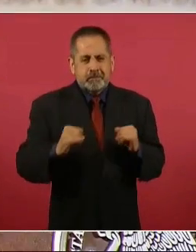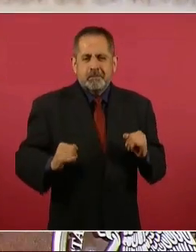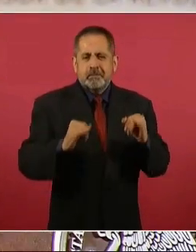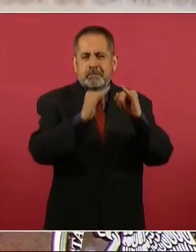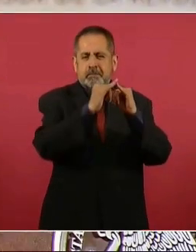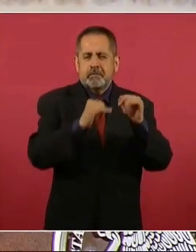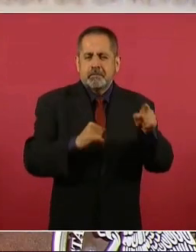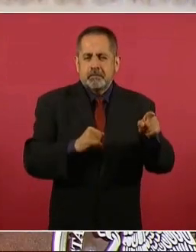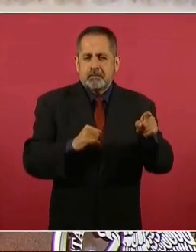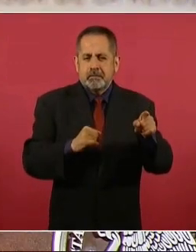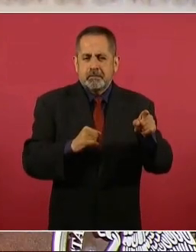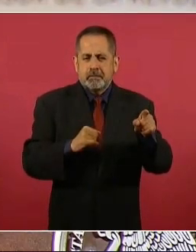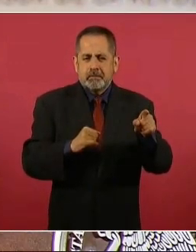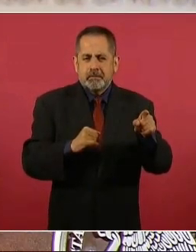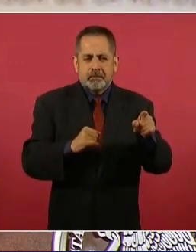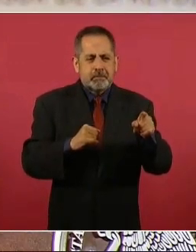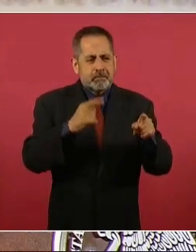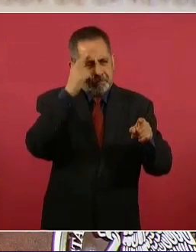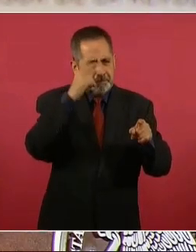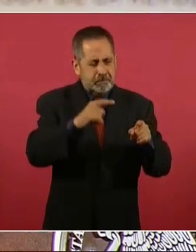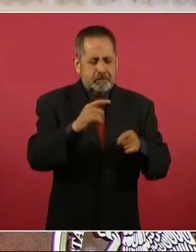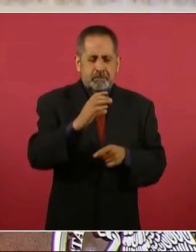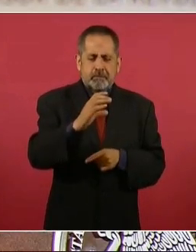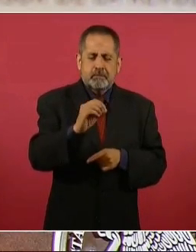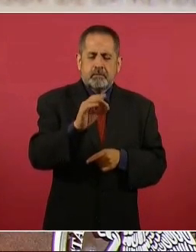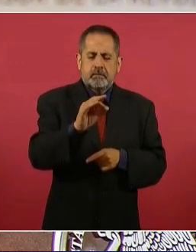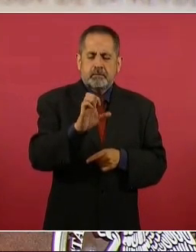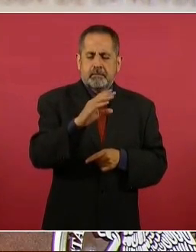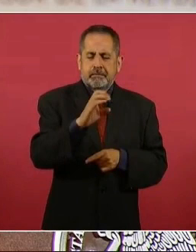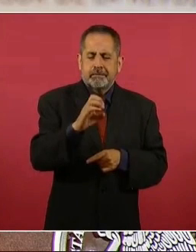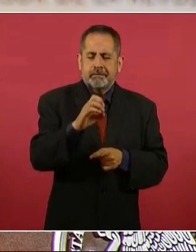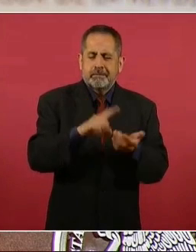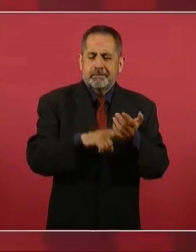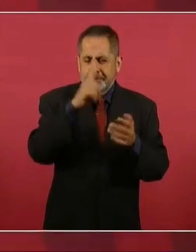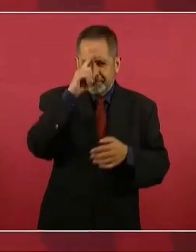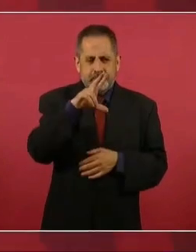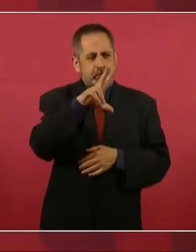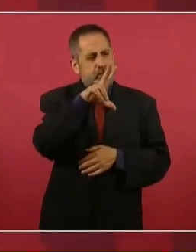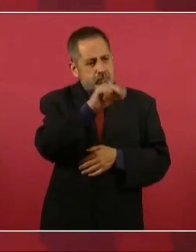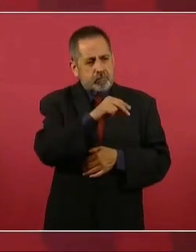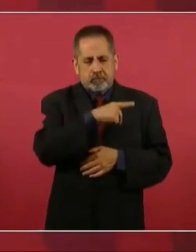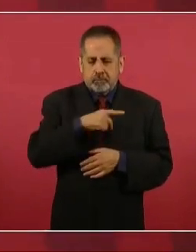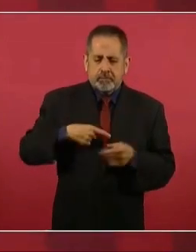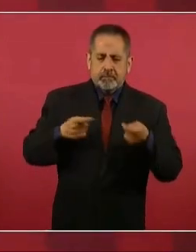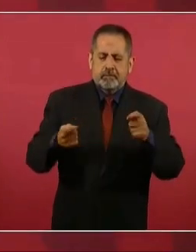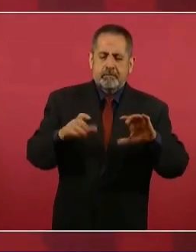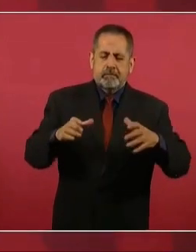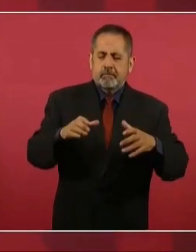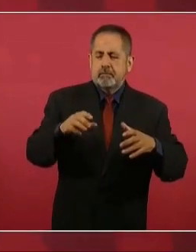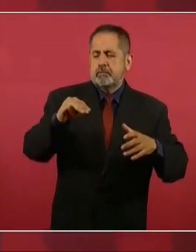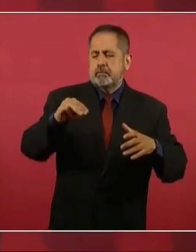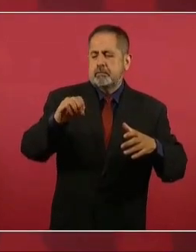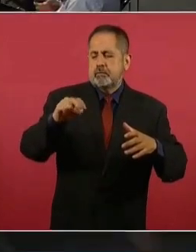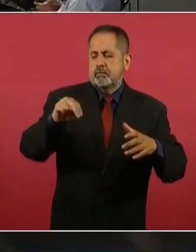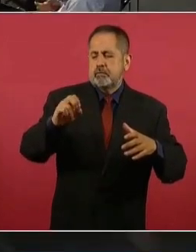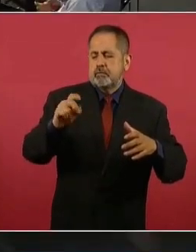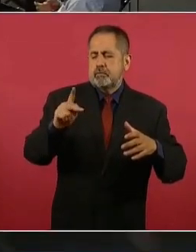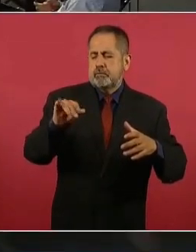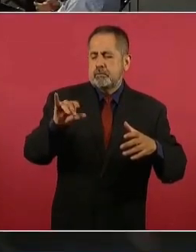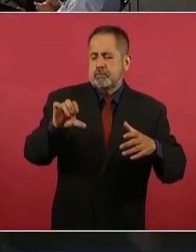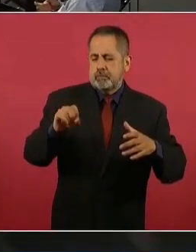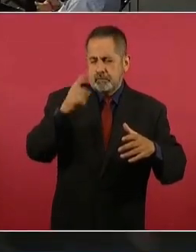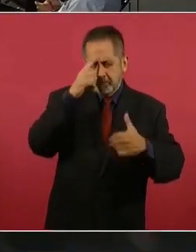Evitar los Monopolios, el que garantiza la